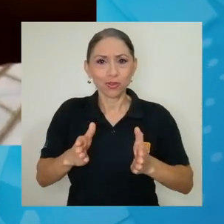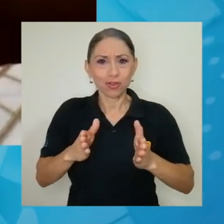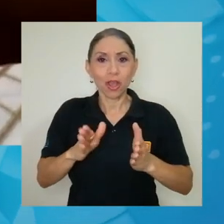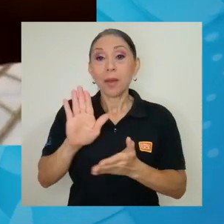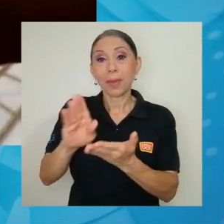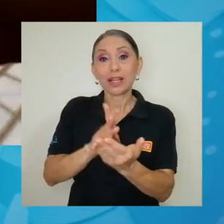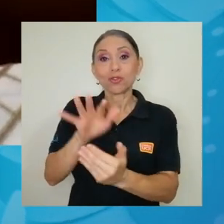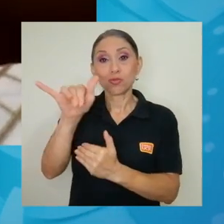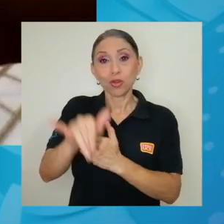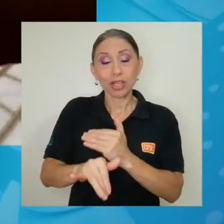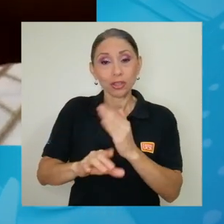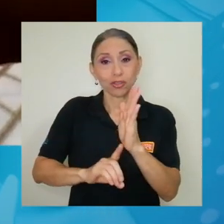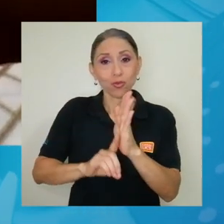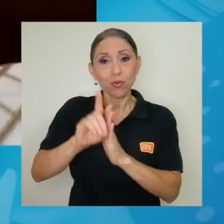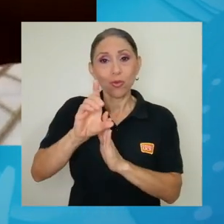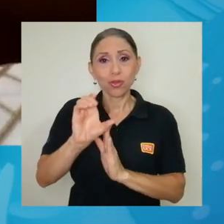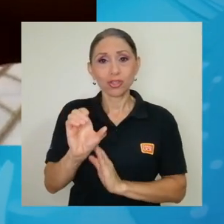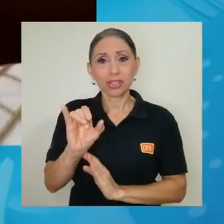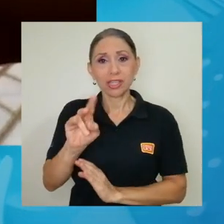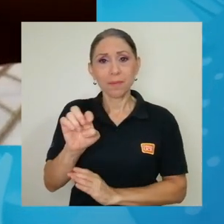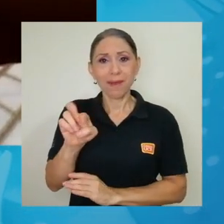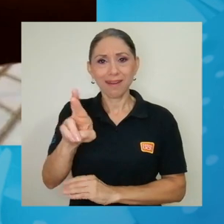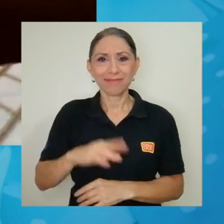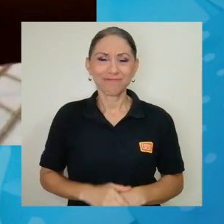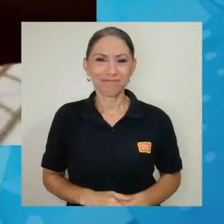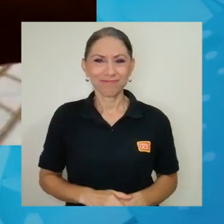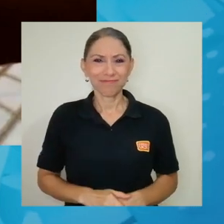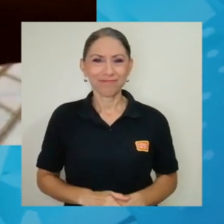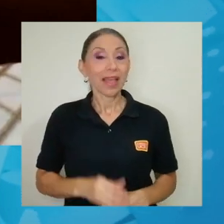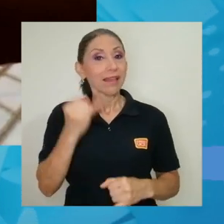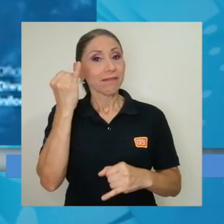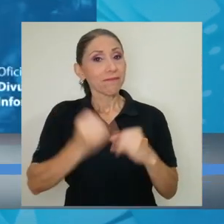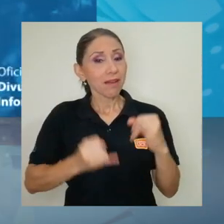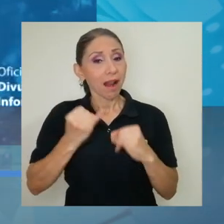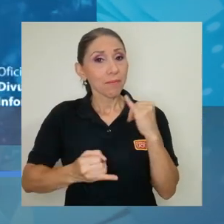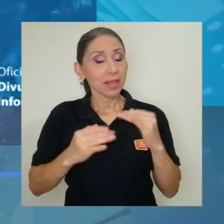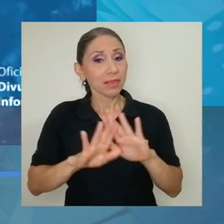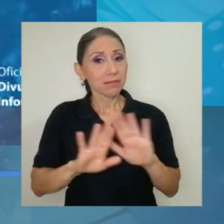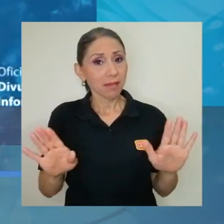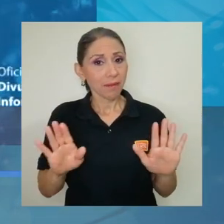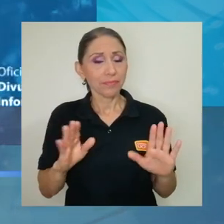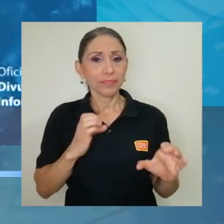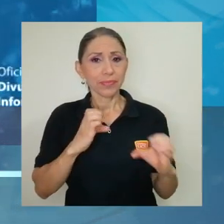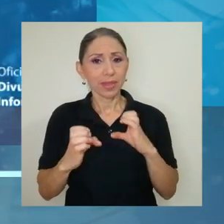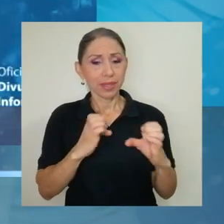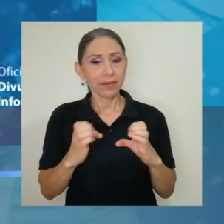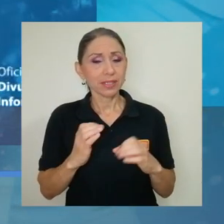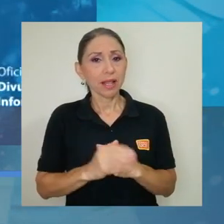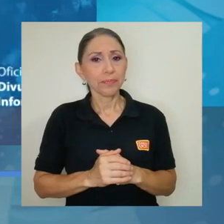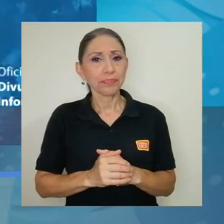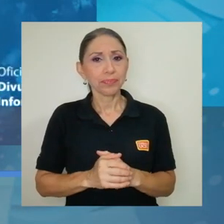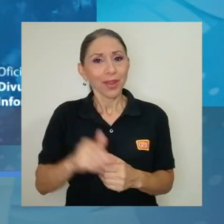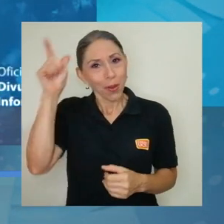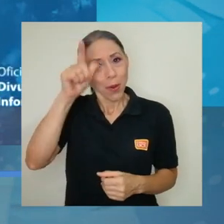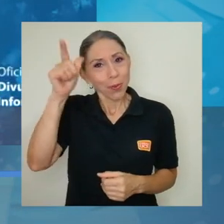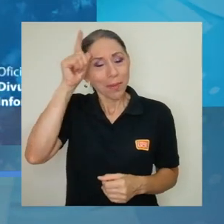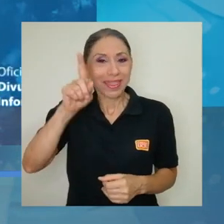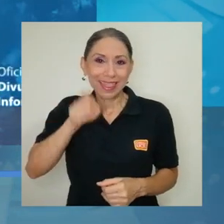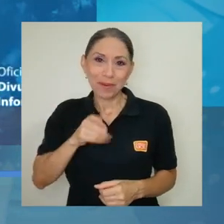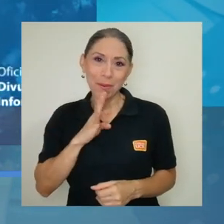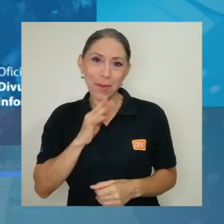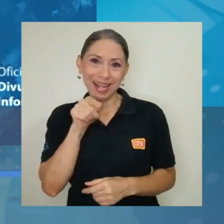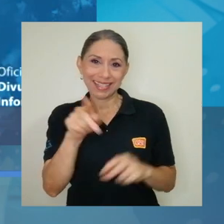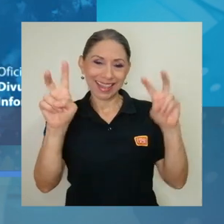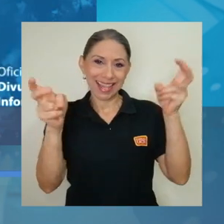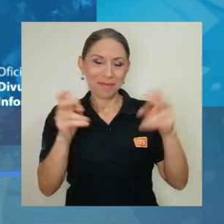sus proyectos científicos que se desarrollan en el CIMAR. Finalmente, ya para terminar la entrevista, no, obviamente tengo